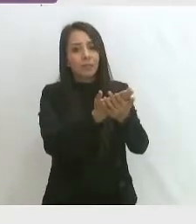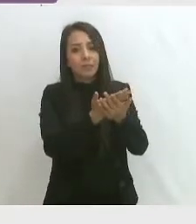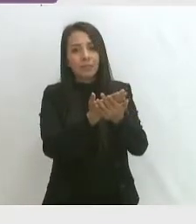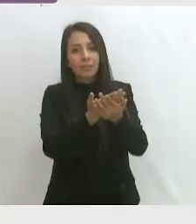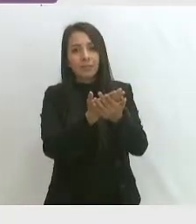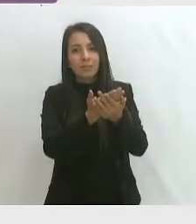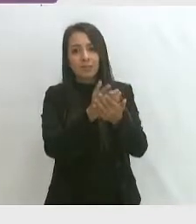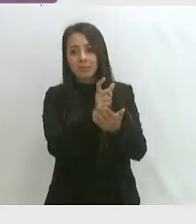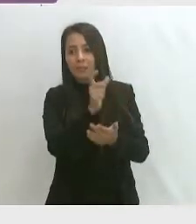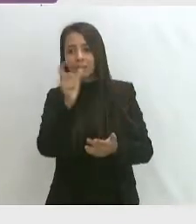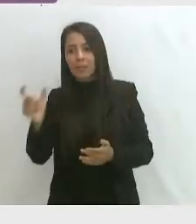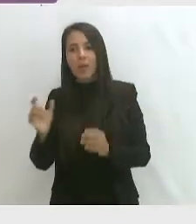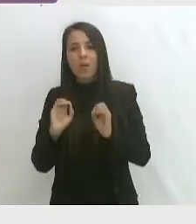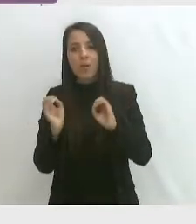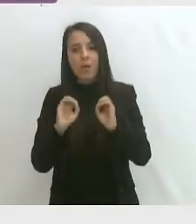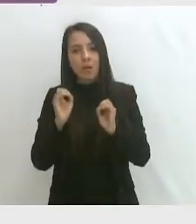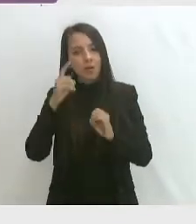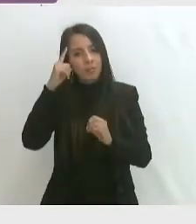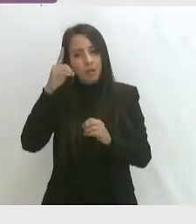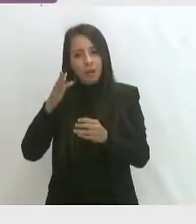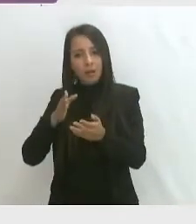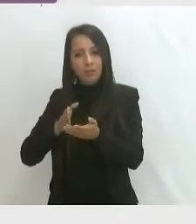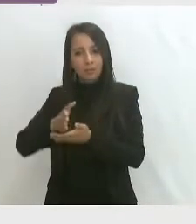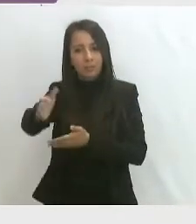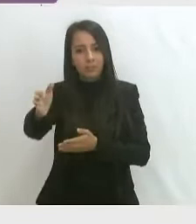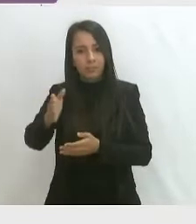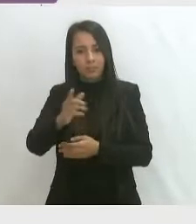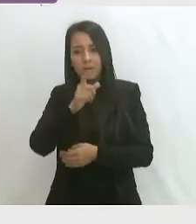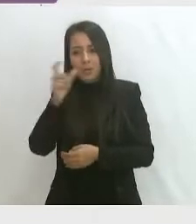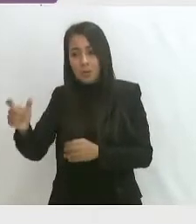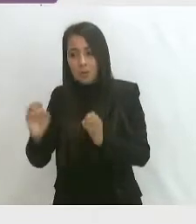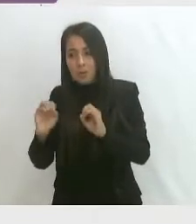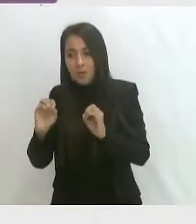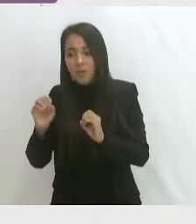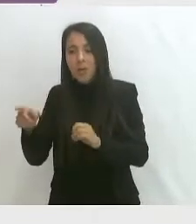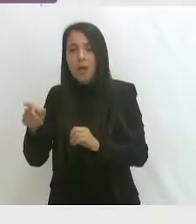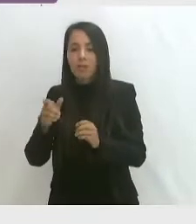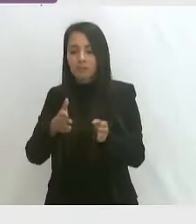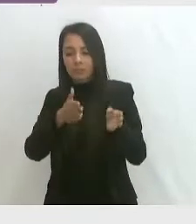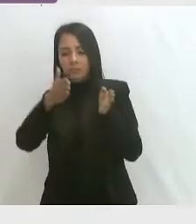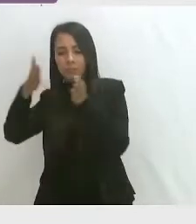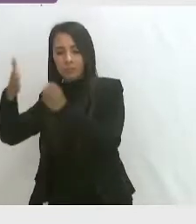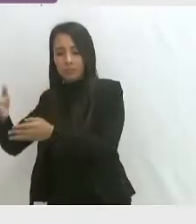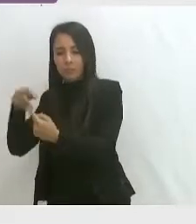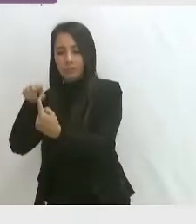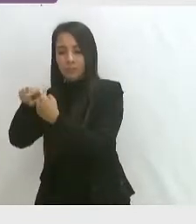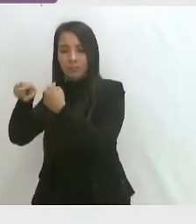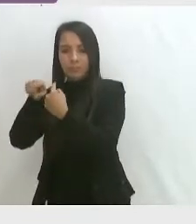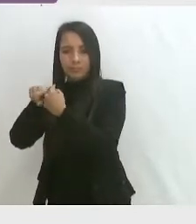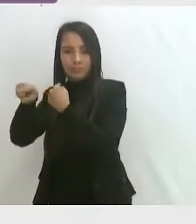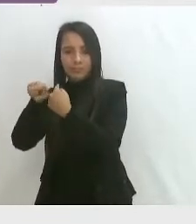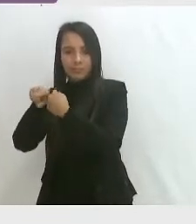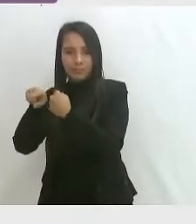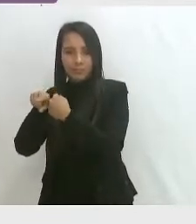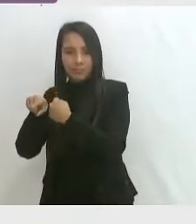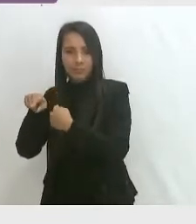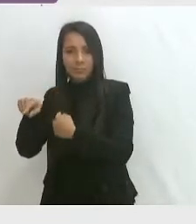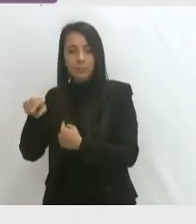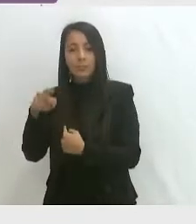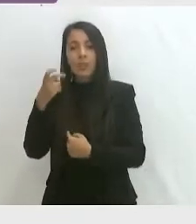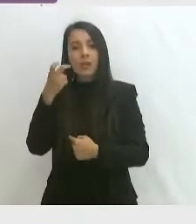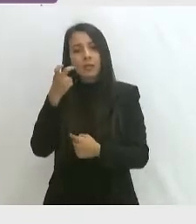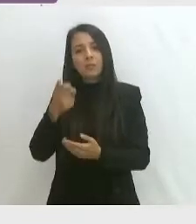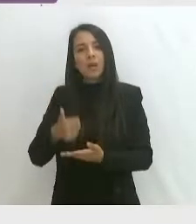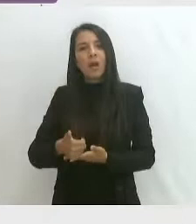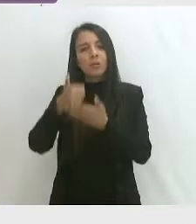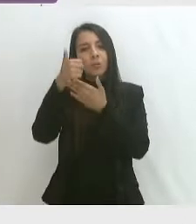su TAG para pasar. Esto también es una manera de incentivar a los residentes a que